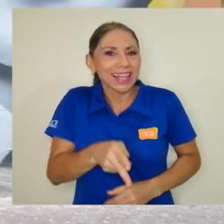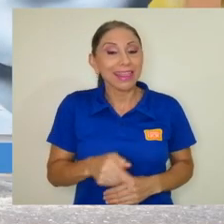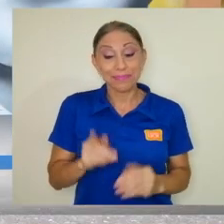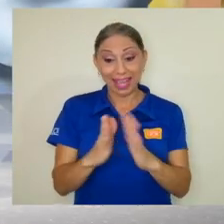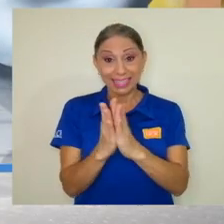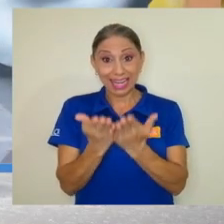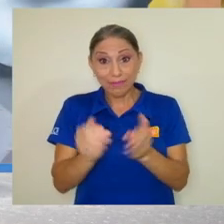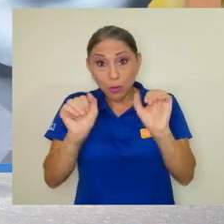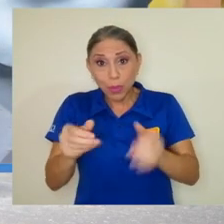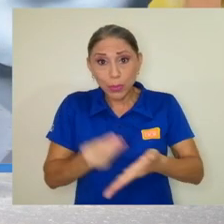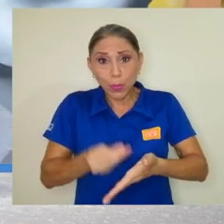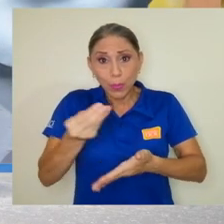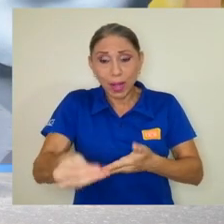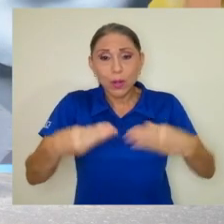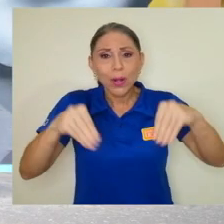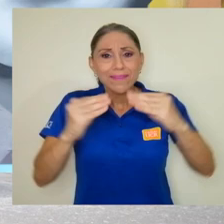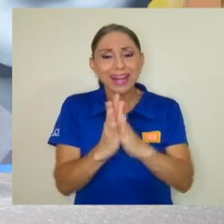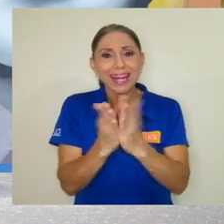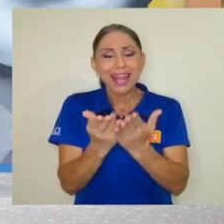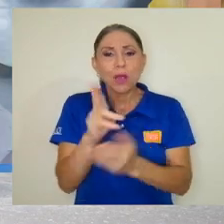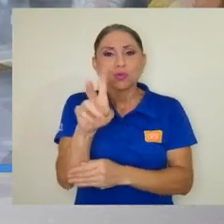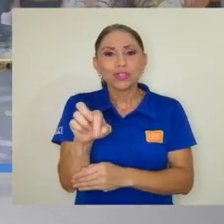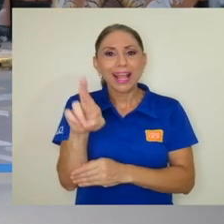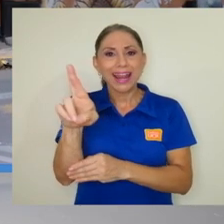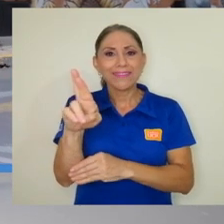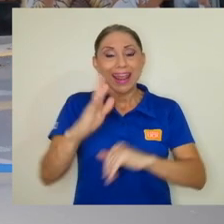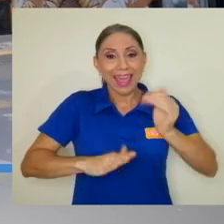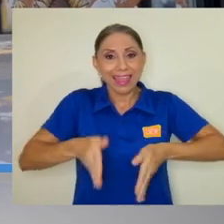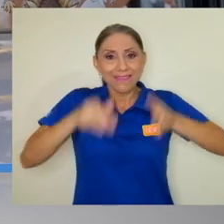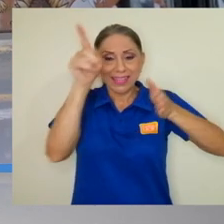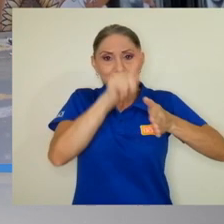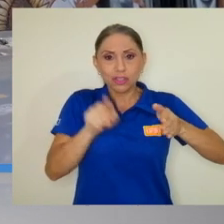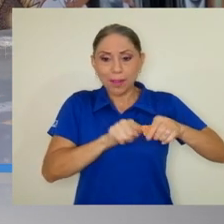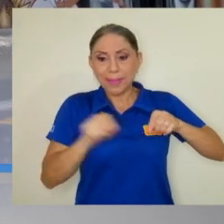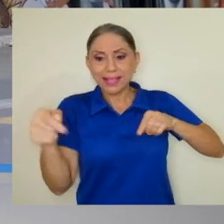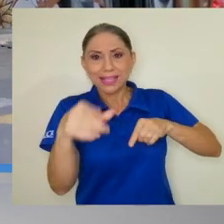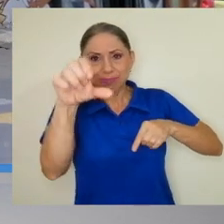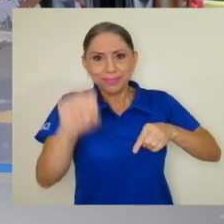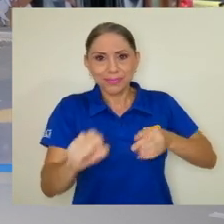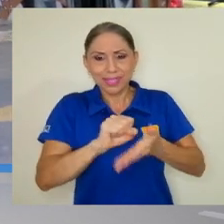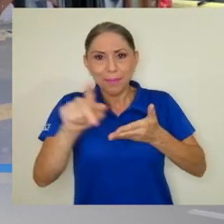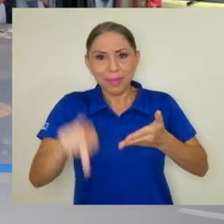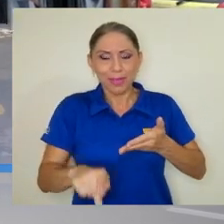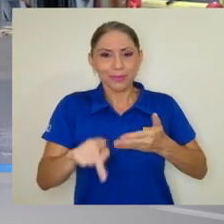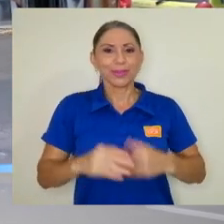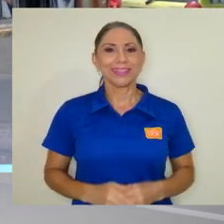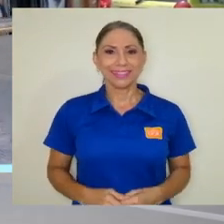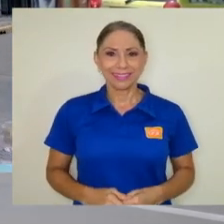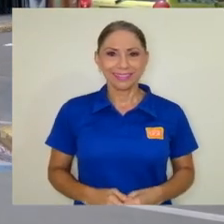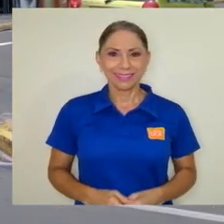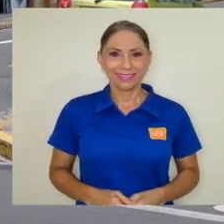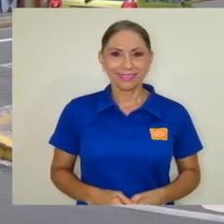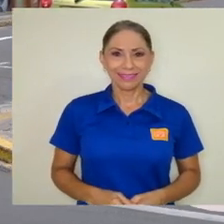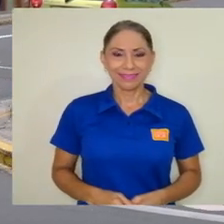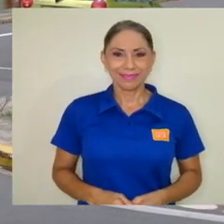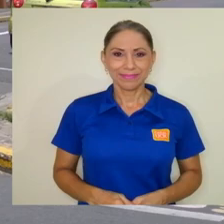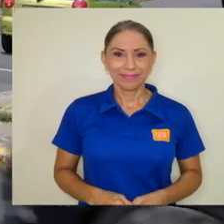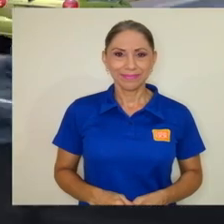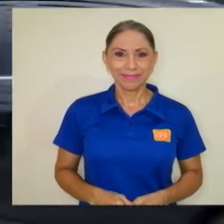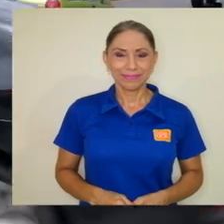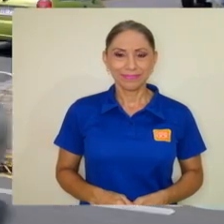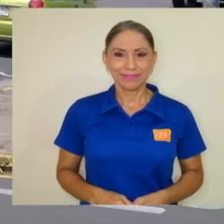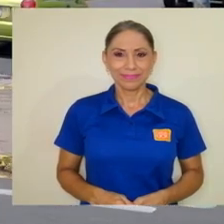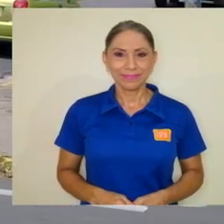Este libro está disponible en la librería UCR, ubicada al costado sur del edificio Zaprisa en San Pedro de Montes de Oca.